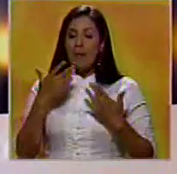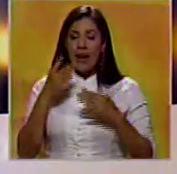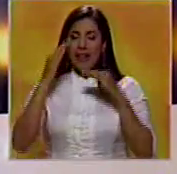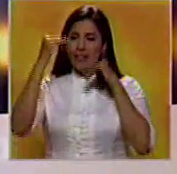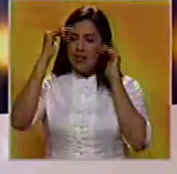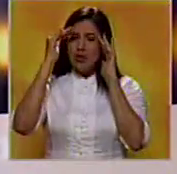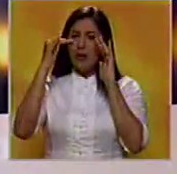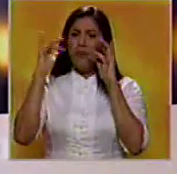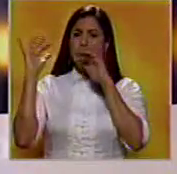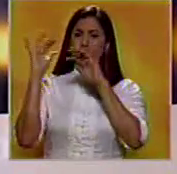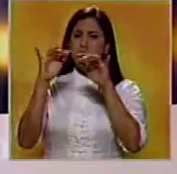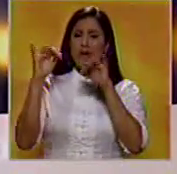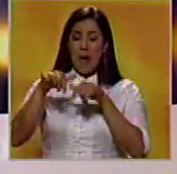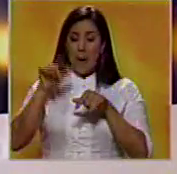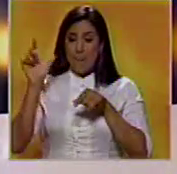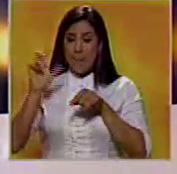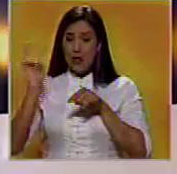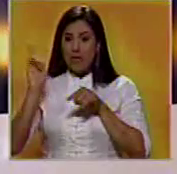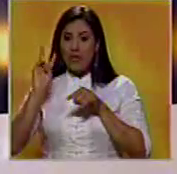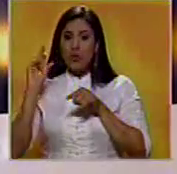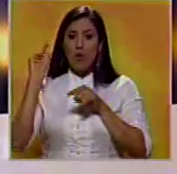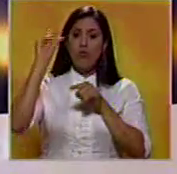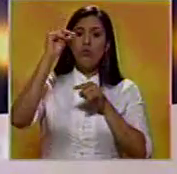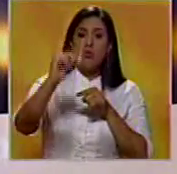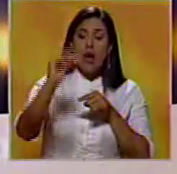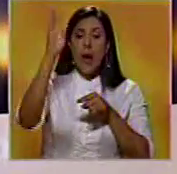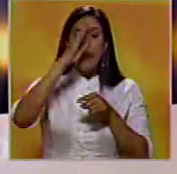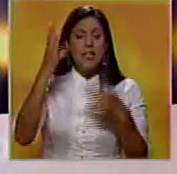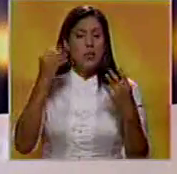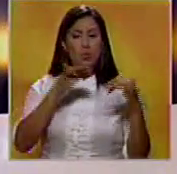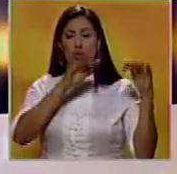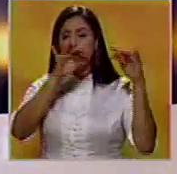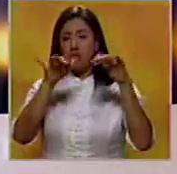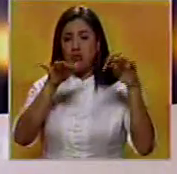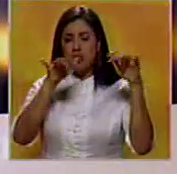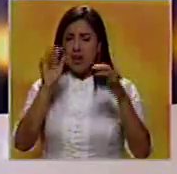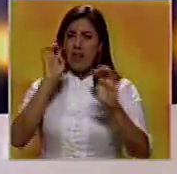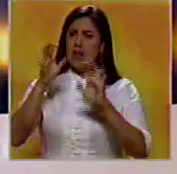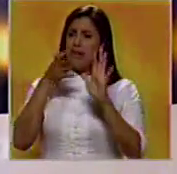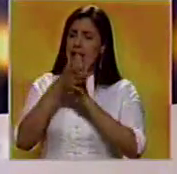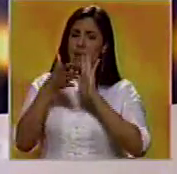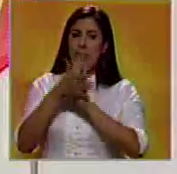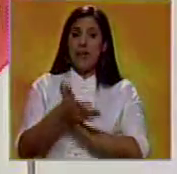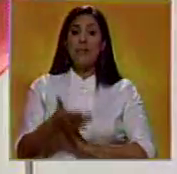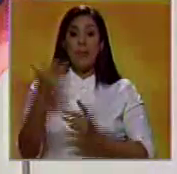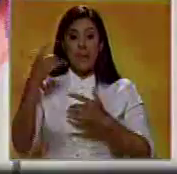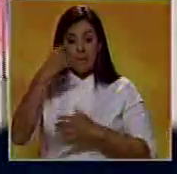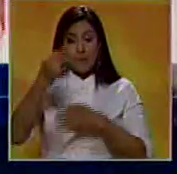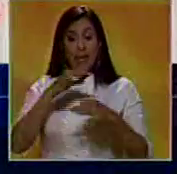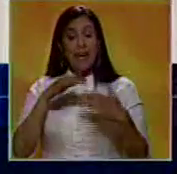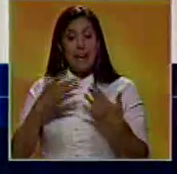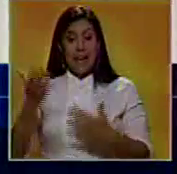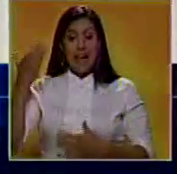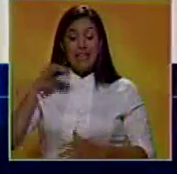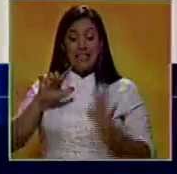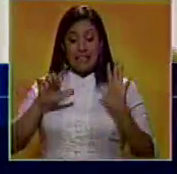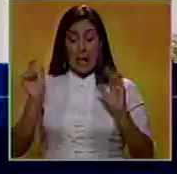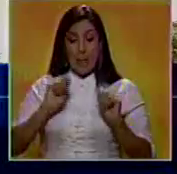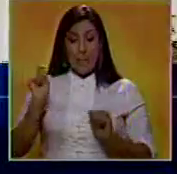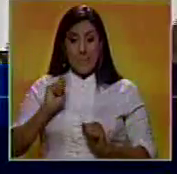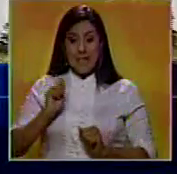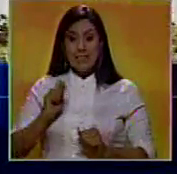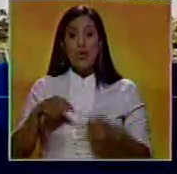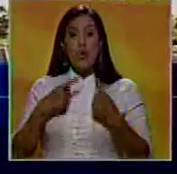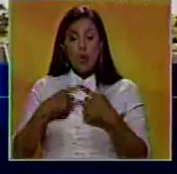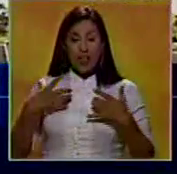para abordar la masiva migración de venezolanos por la frontera con Venezuela, al sur del Estado Bolívar. Campos indicó que desde hace siete meses,